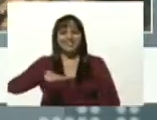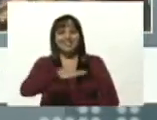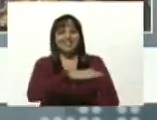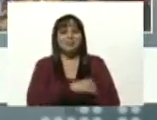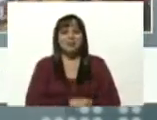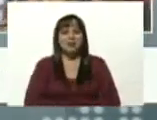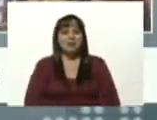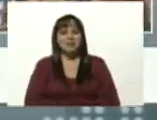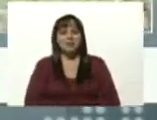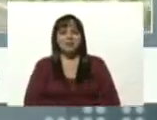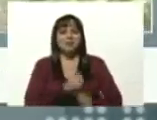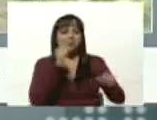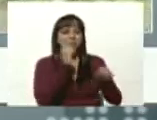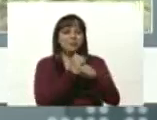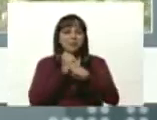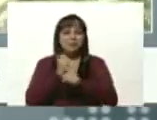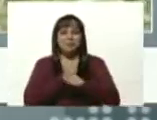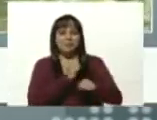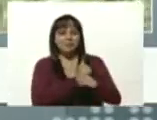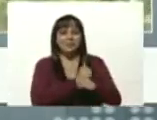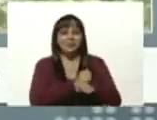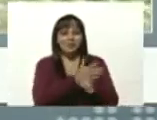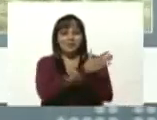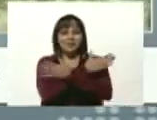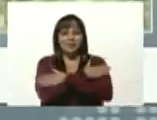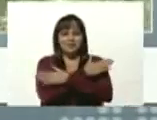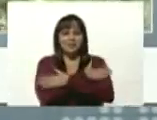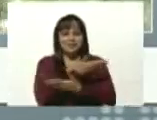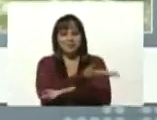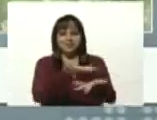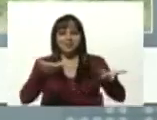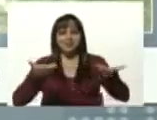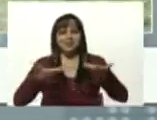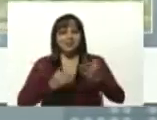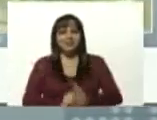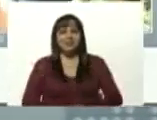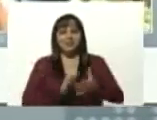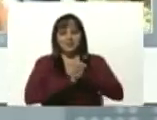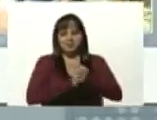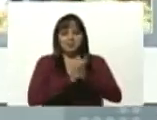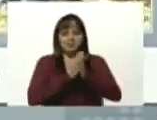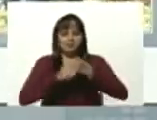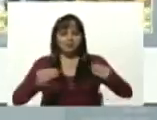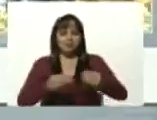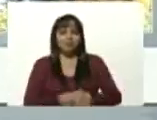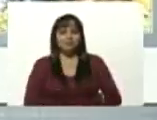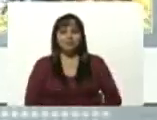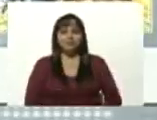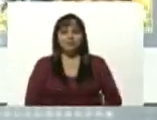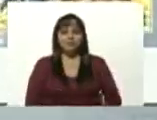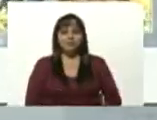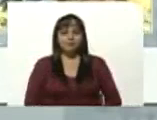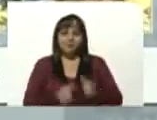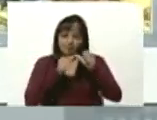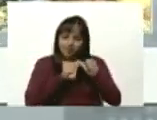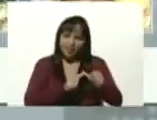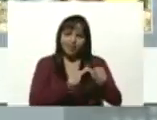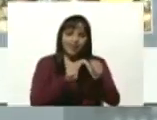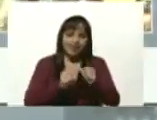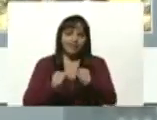Excelente. Los felicito. Las felicito, compañeras. Ahora, sigan así